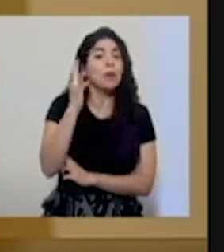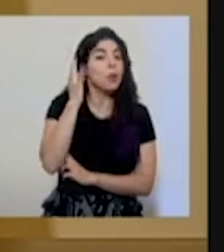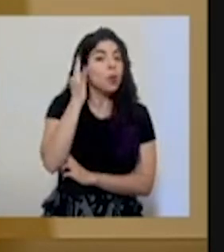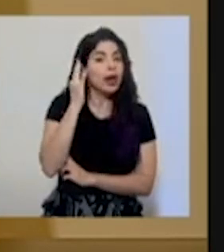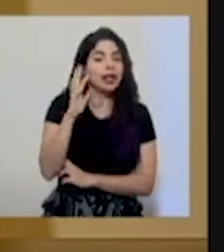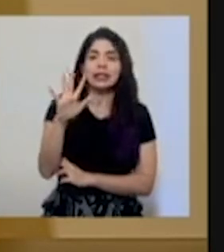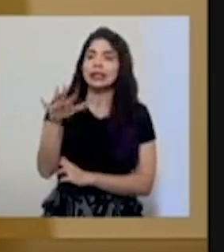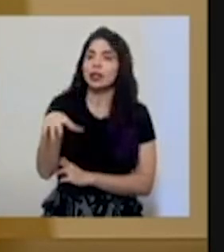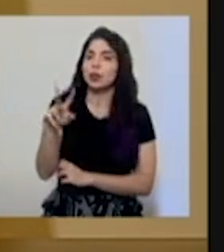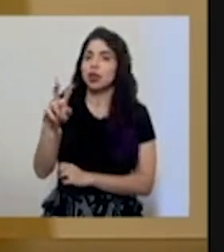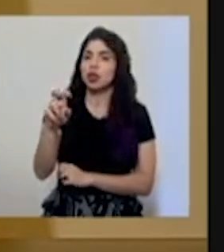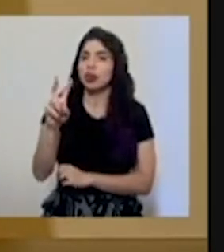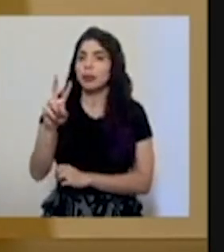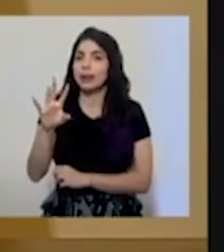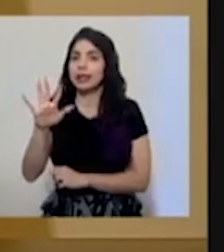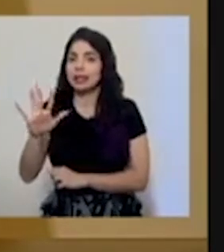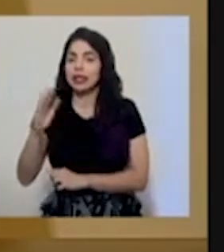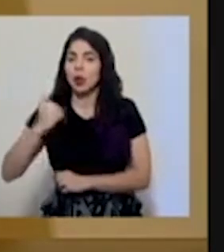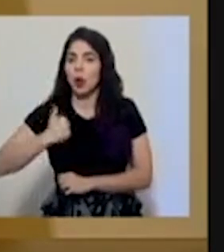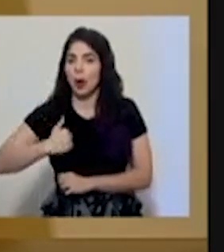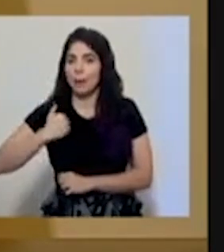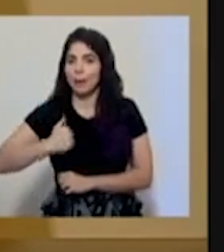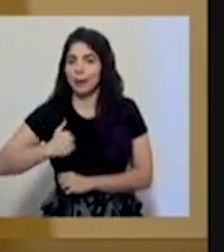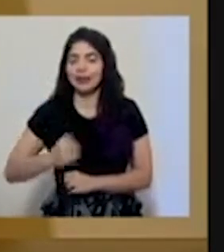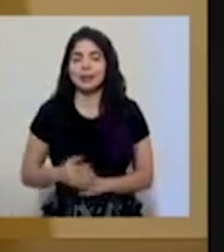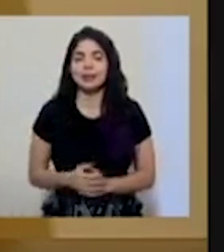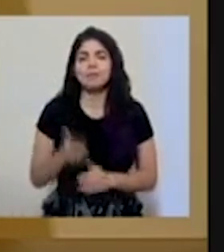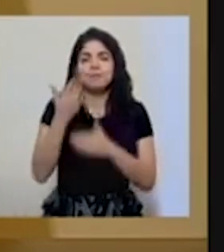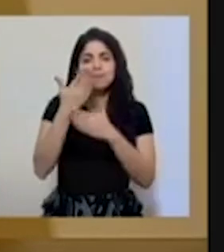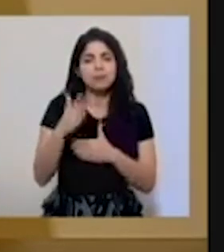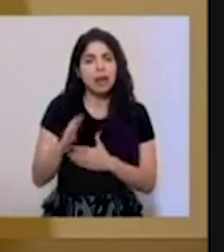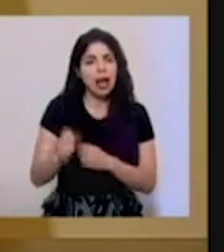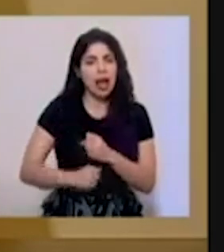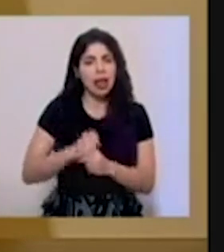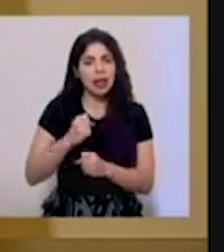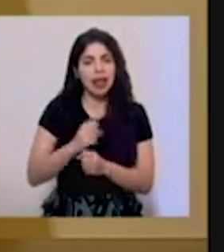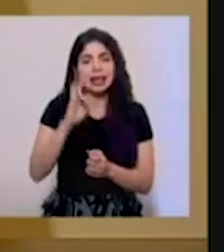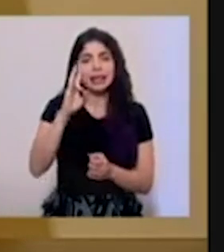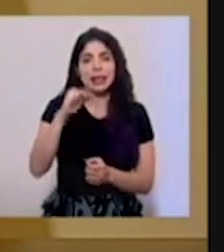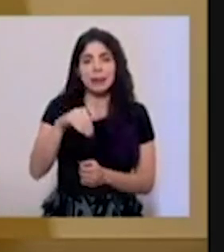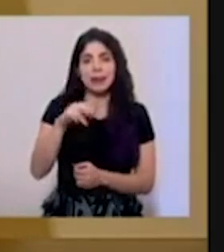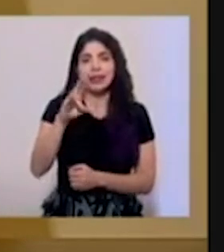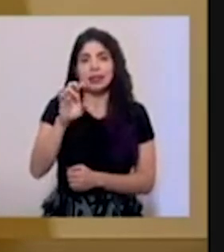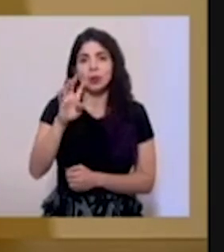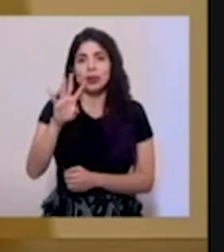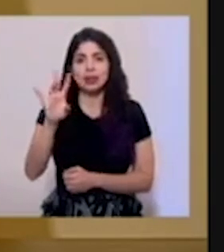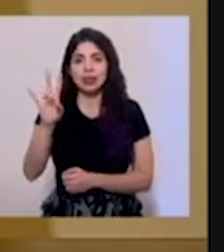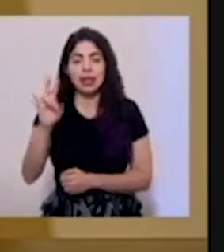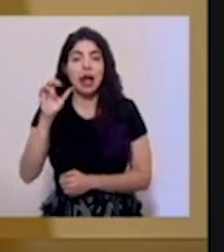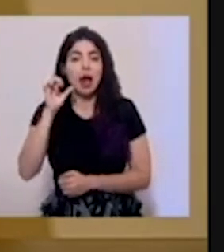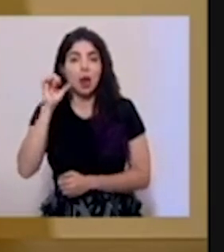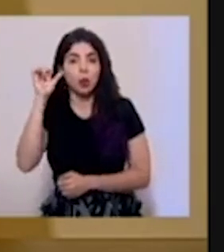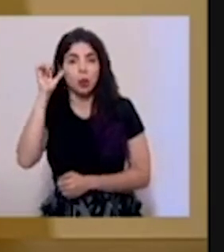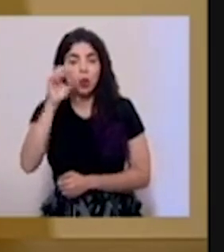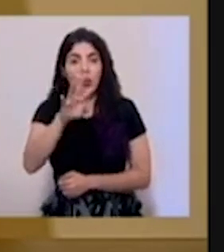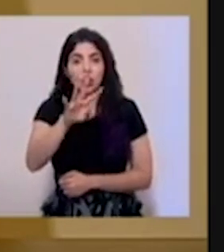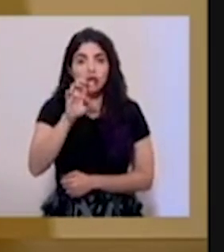mujeres y 5.225 hombres. Por edad tenemos 7.747 adultos,